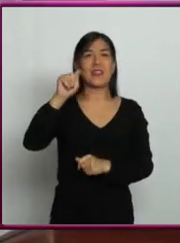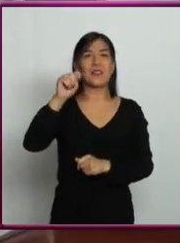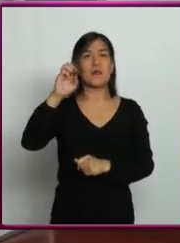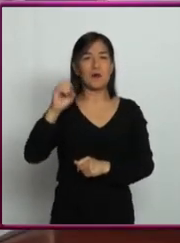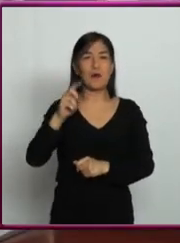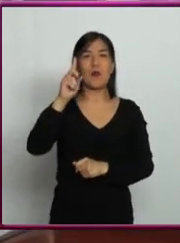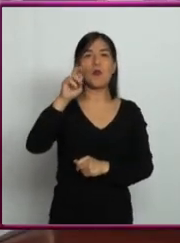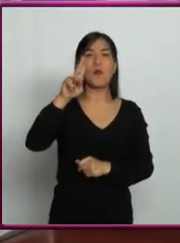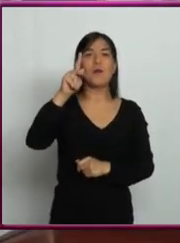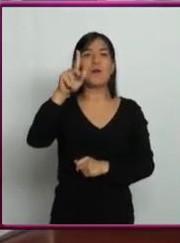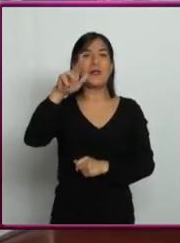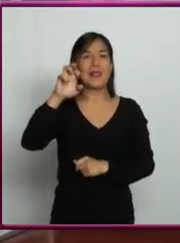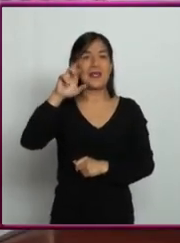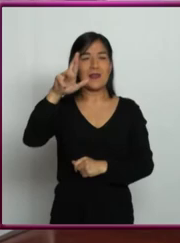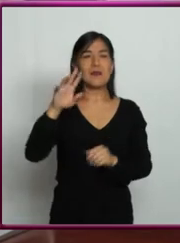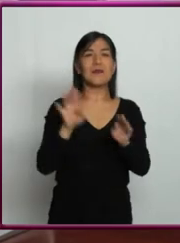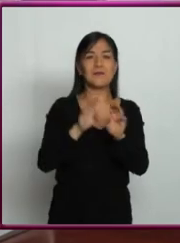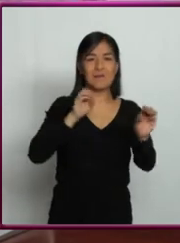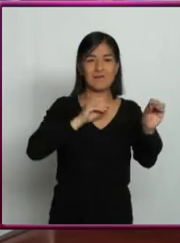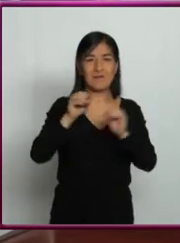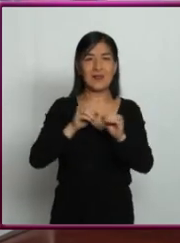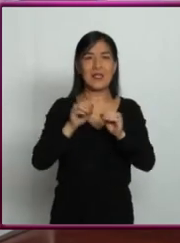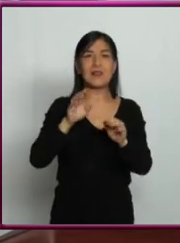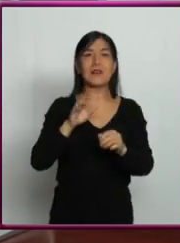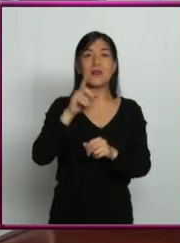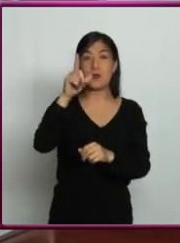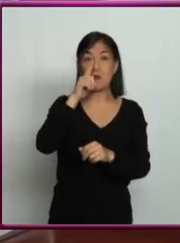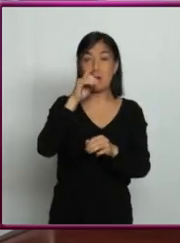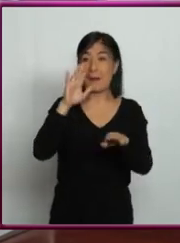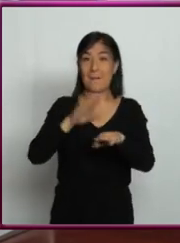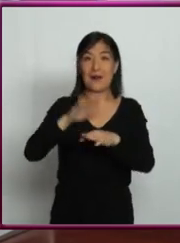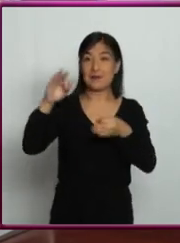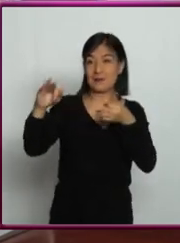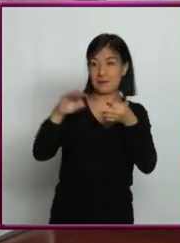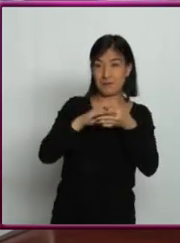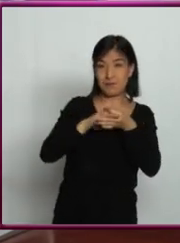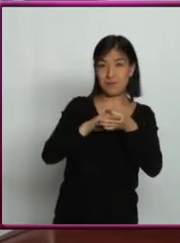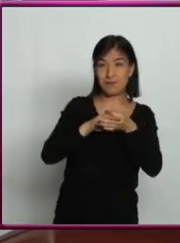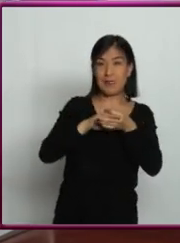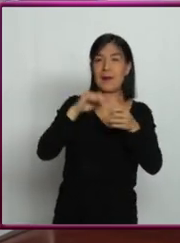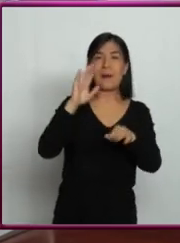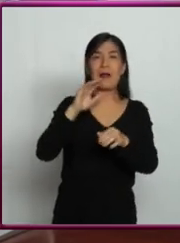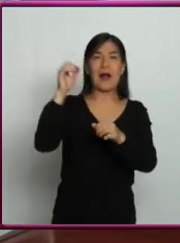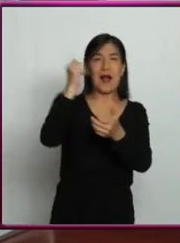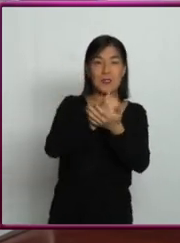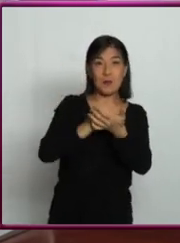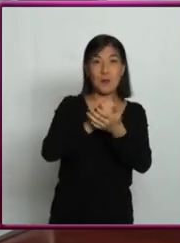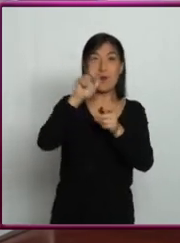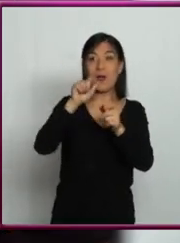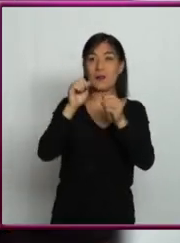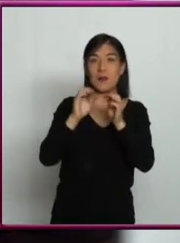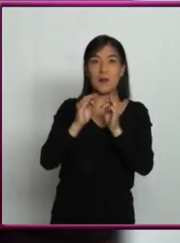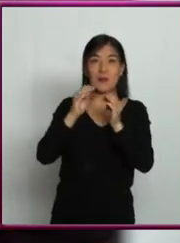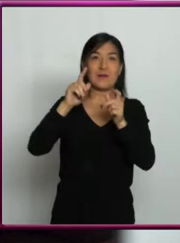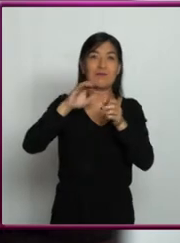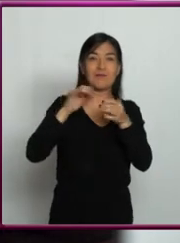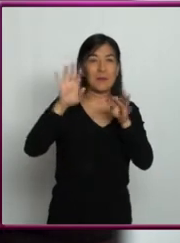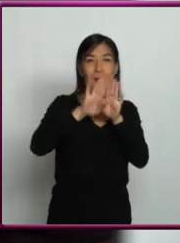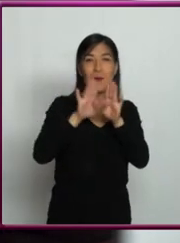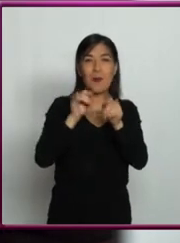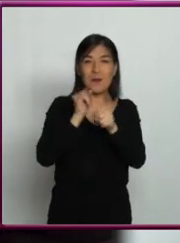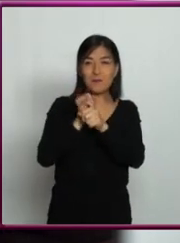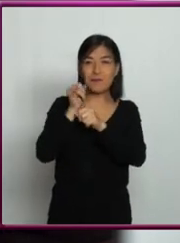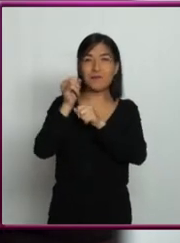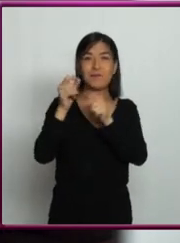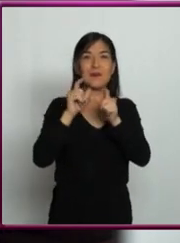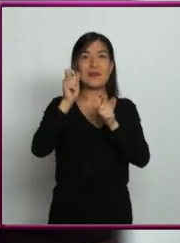Que si un objeto emite una onda, cuando se acerca, se vuelve más azul y cuando se aleja, se vuelve más rojo, ¿no? Lo mismo con un